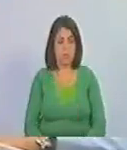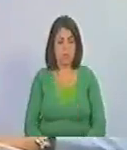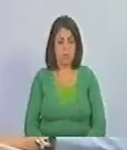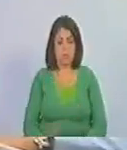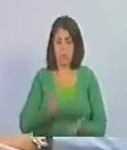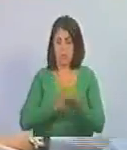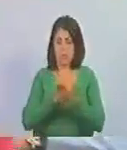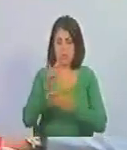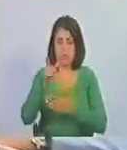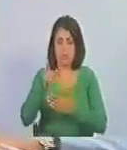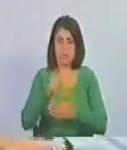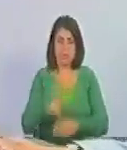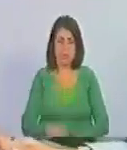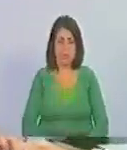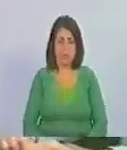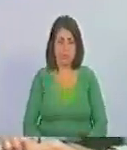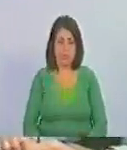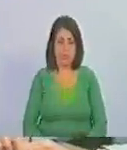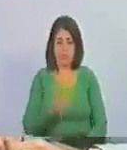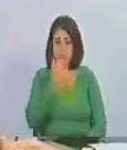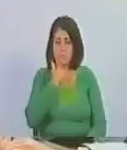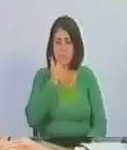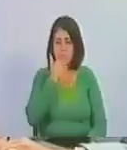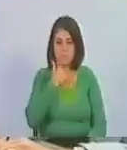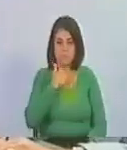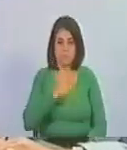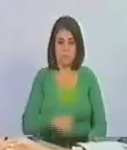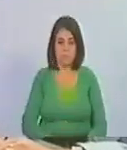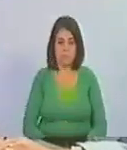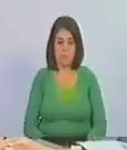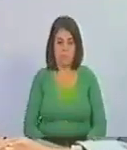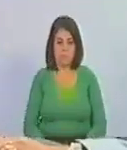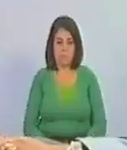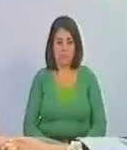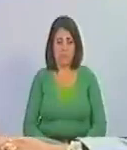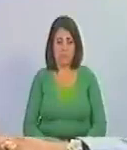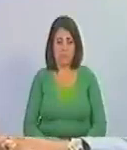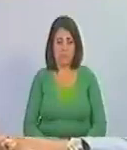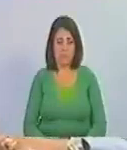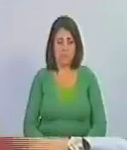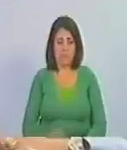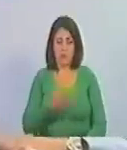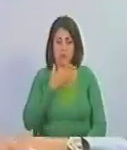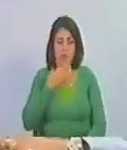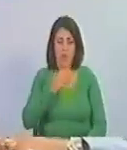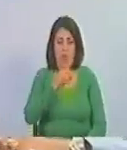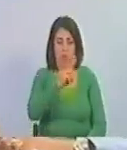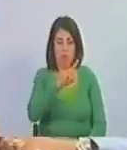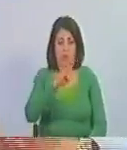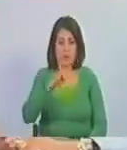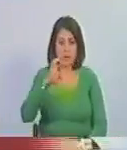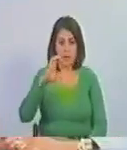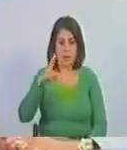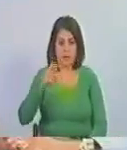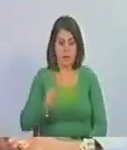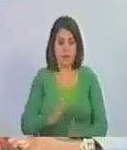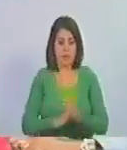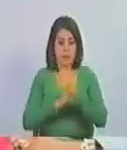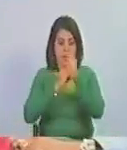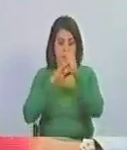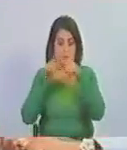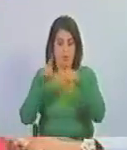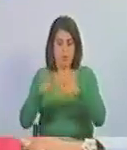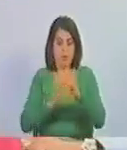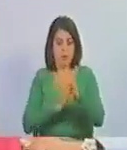Rebatamos en Valencia, un nuevo torbenaje con la juventud allí y con el liderazgo allí.